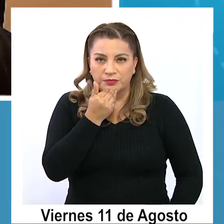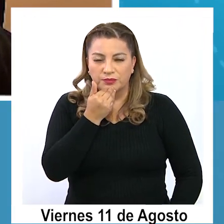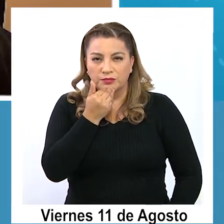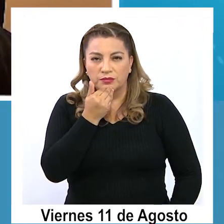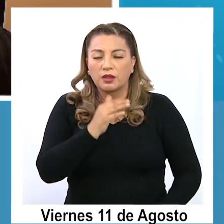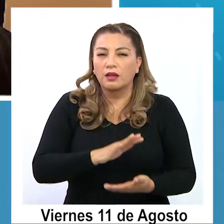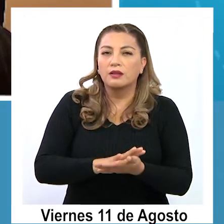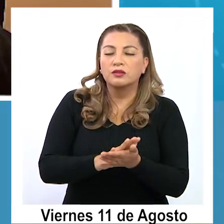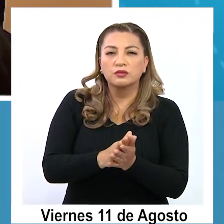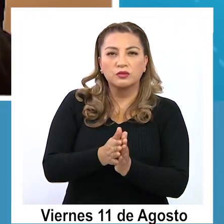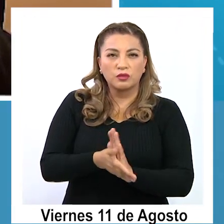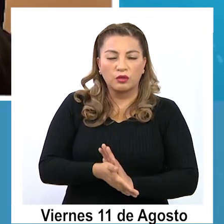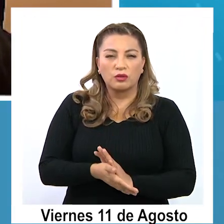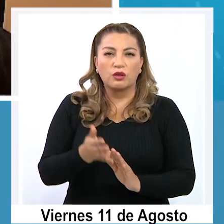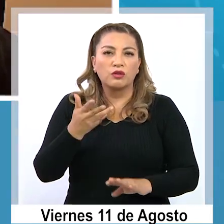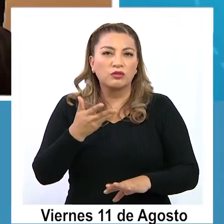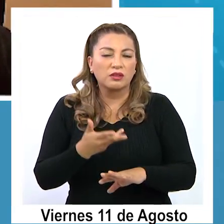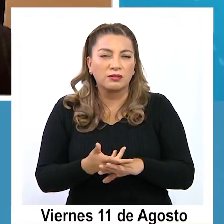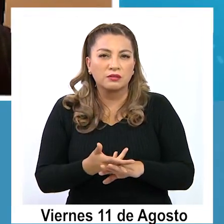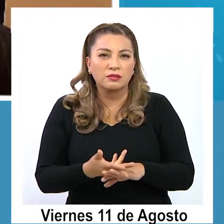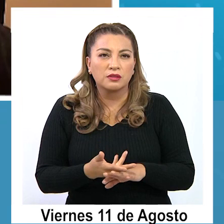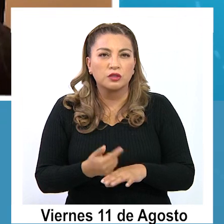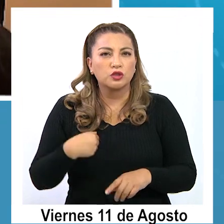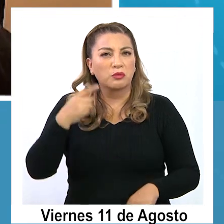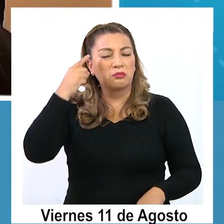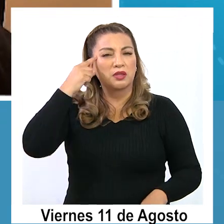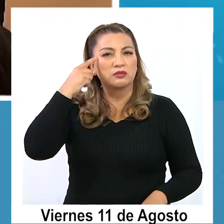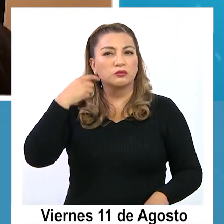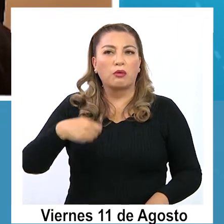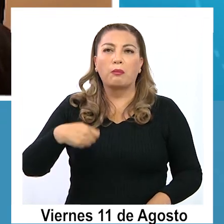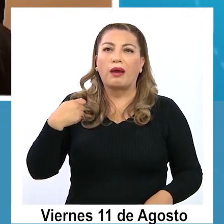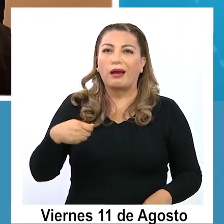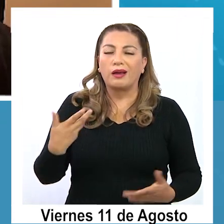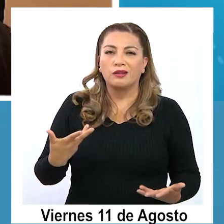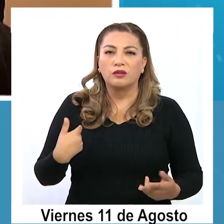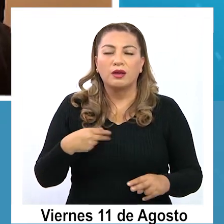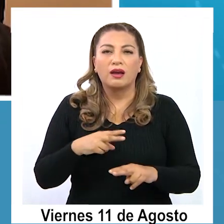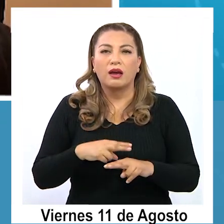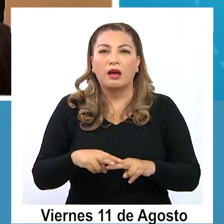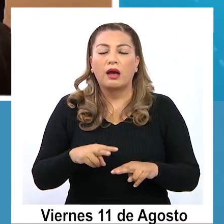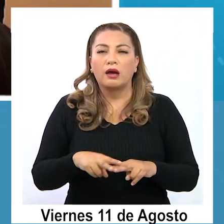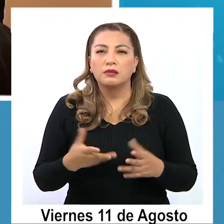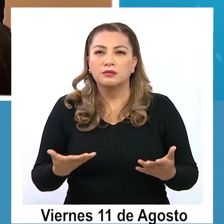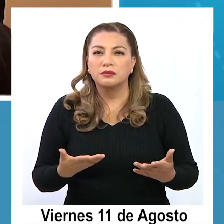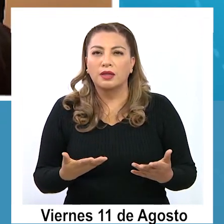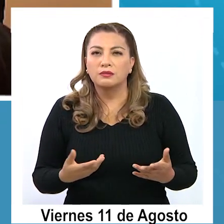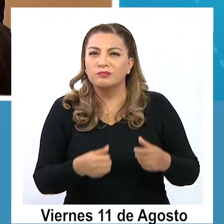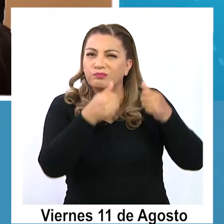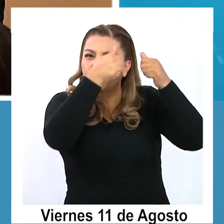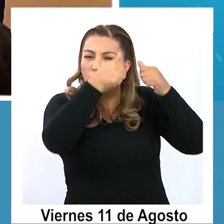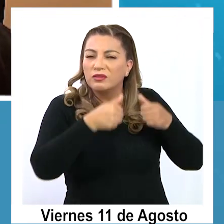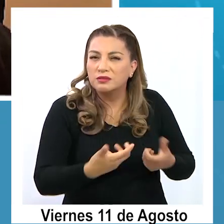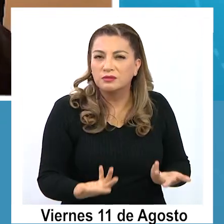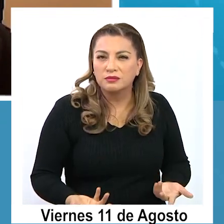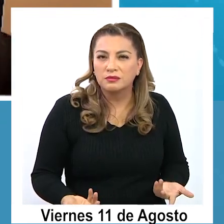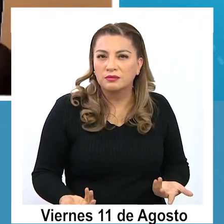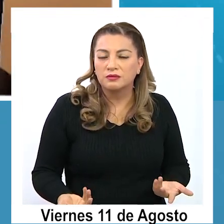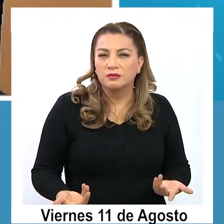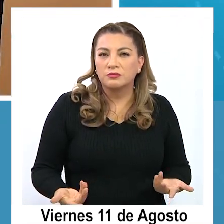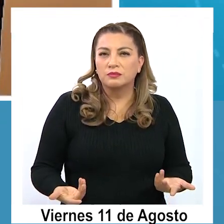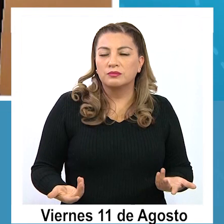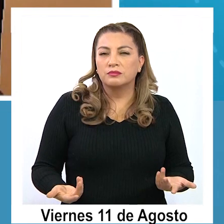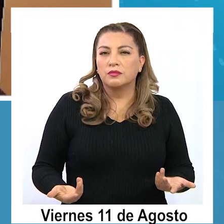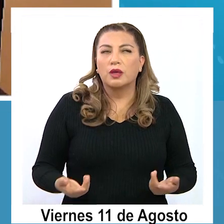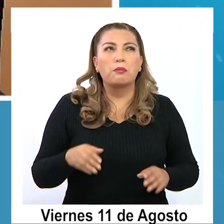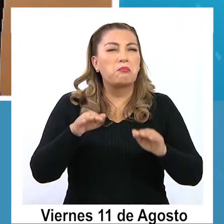que es esta, yo diría que se ha levantado mucho polvo, y que el polvo viene a, es